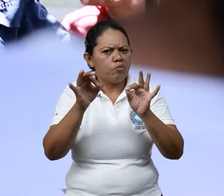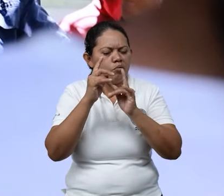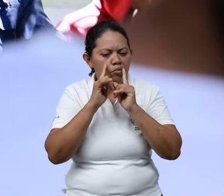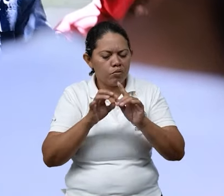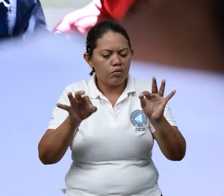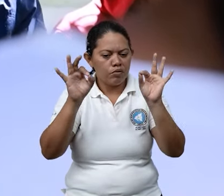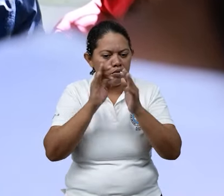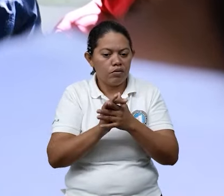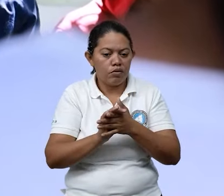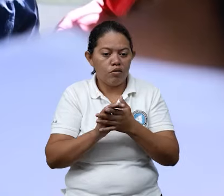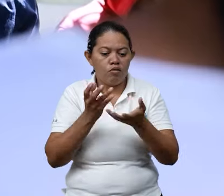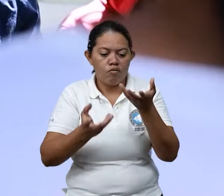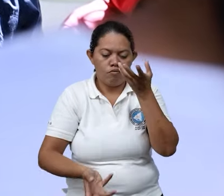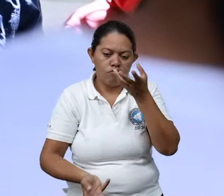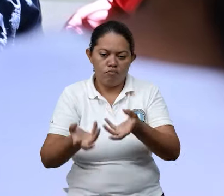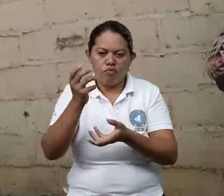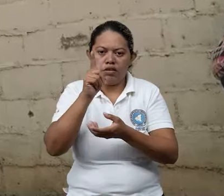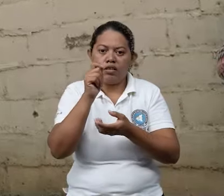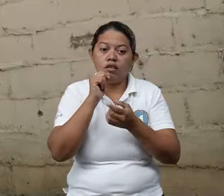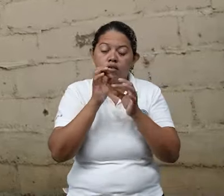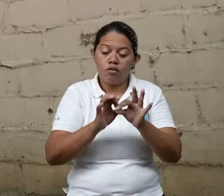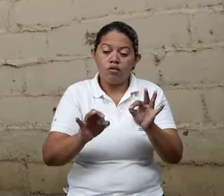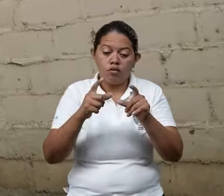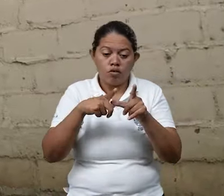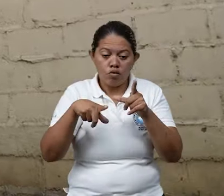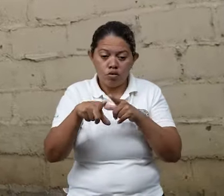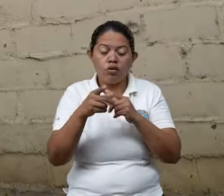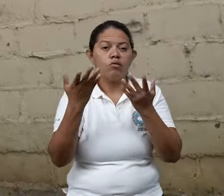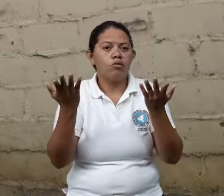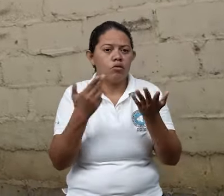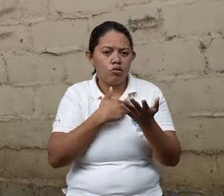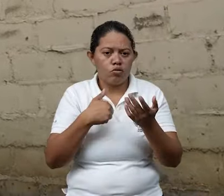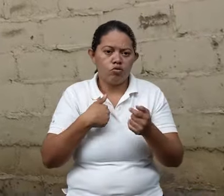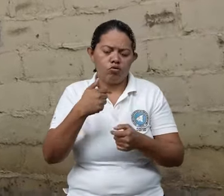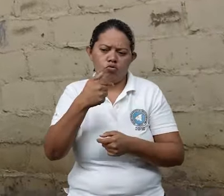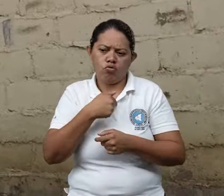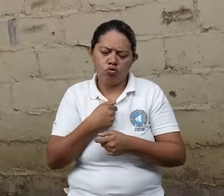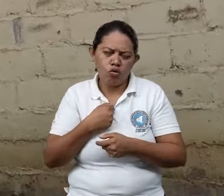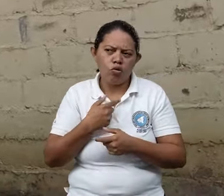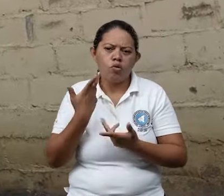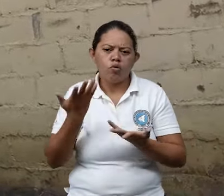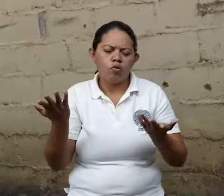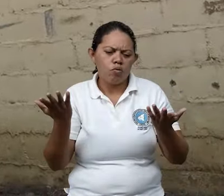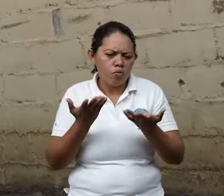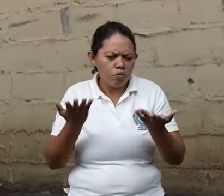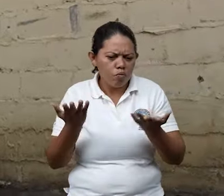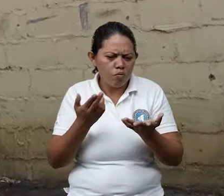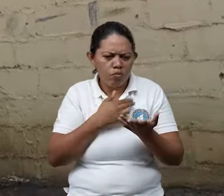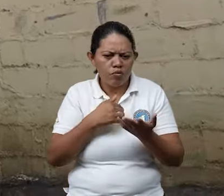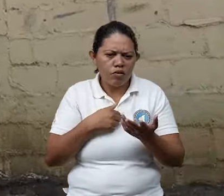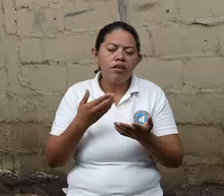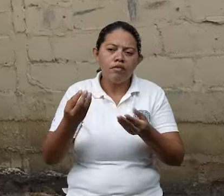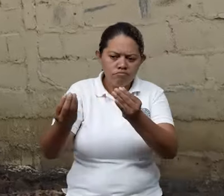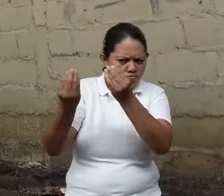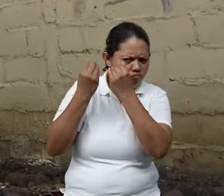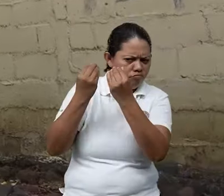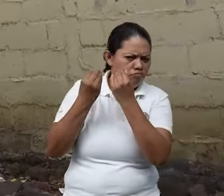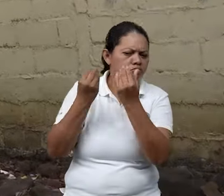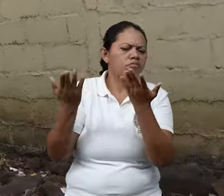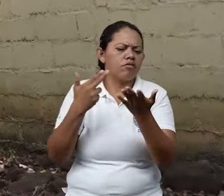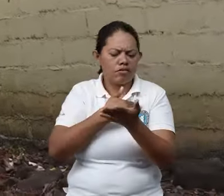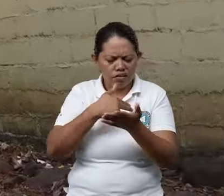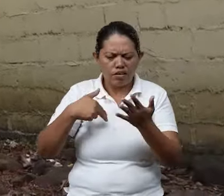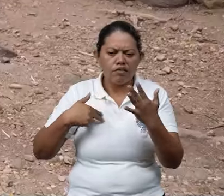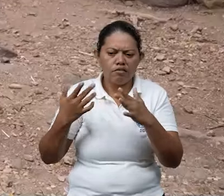tenemos incendios forestales. Sí, en esos casos, pues yo, como ya he sido orientada, pues, ¿qué hay que